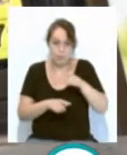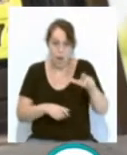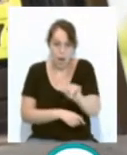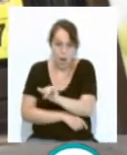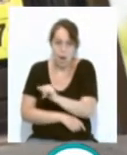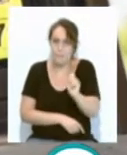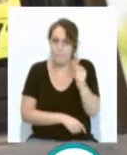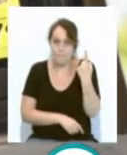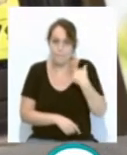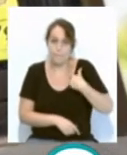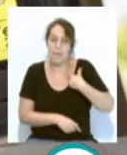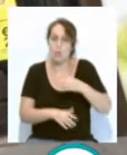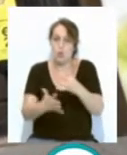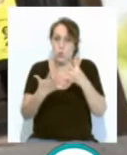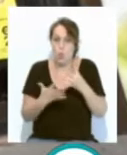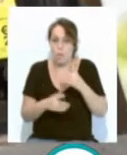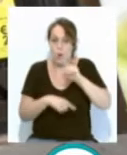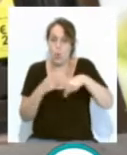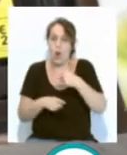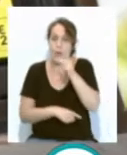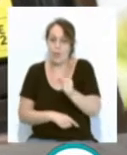nueve, seguida de Algeciras y Chiclana.